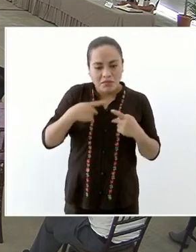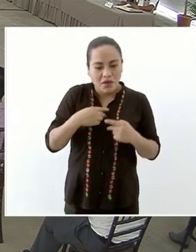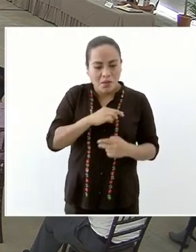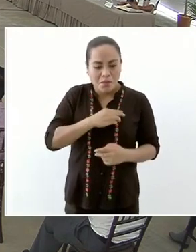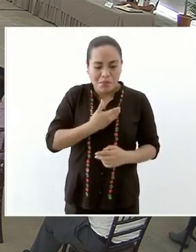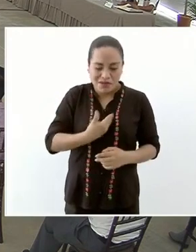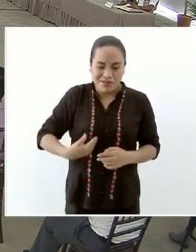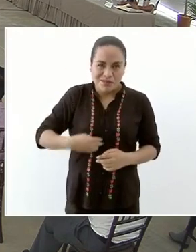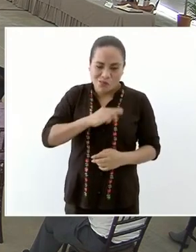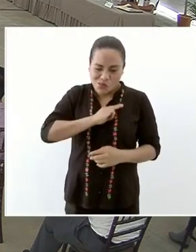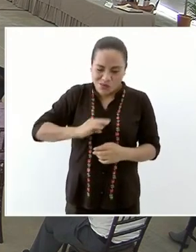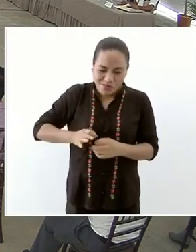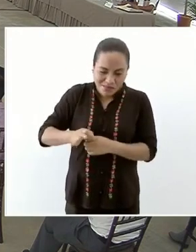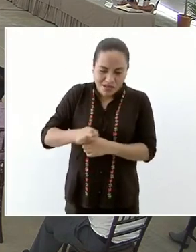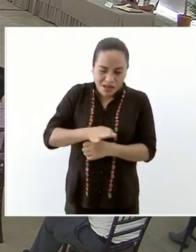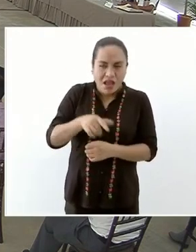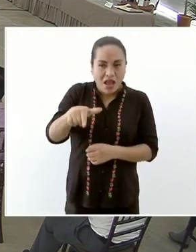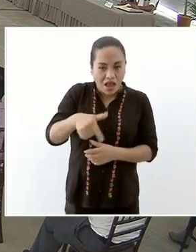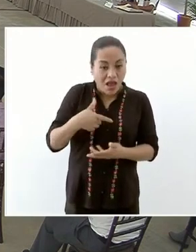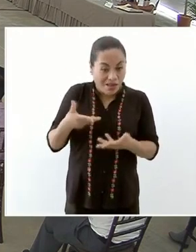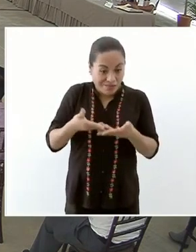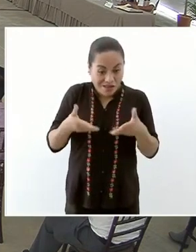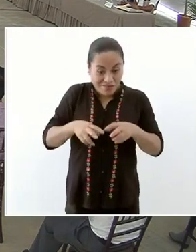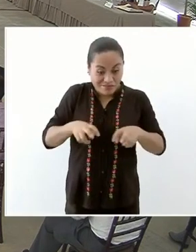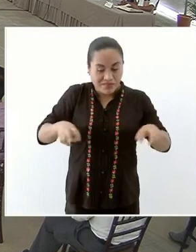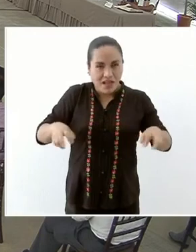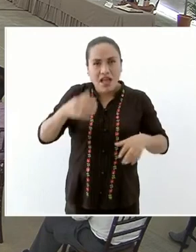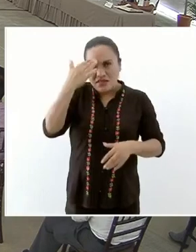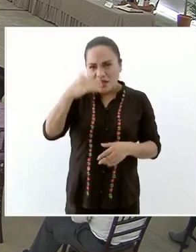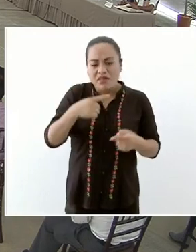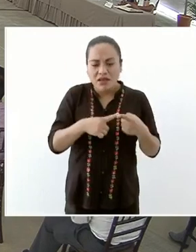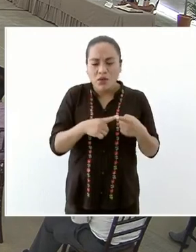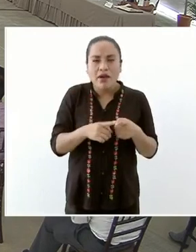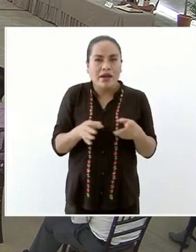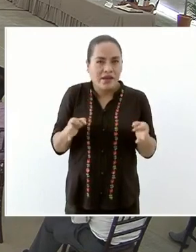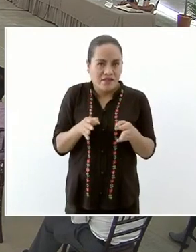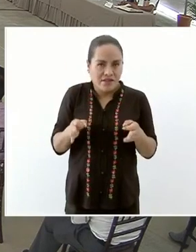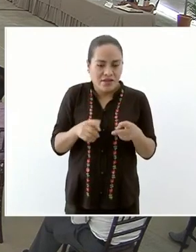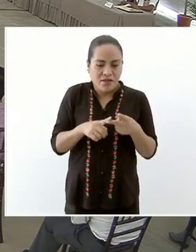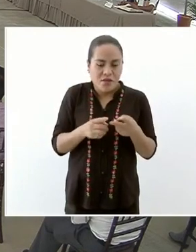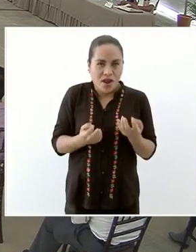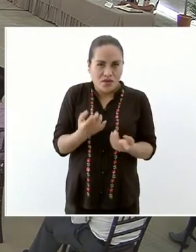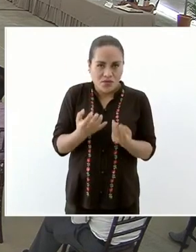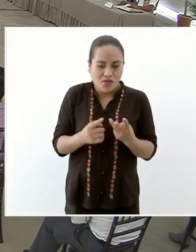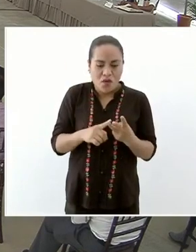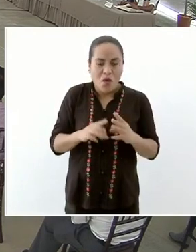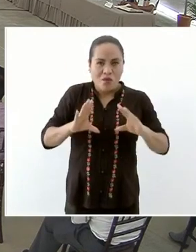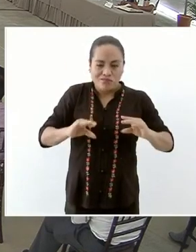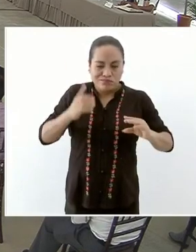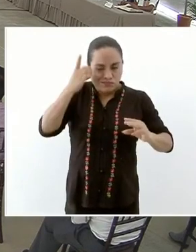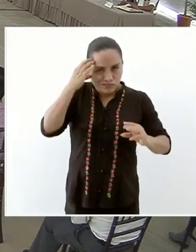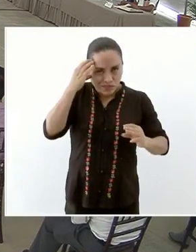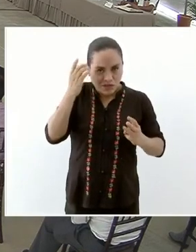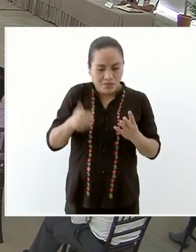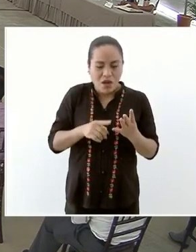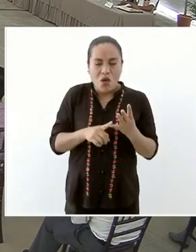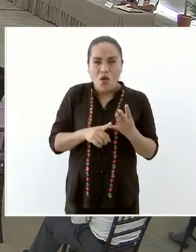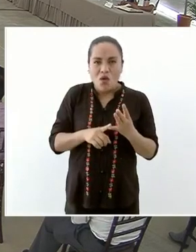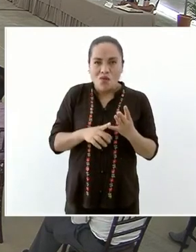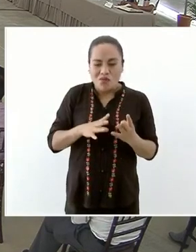es un refrigerador una estufa un colchón una licuadora un ventilador